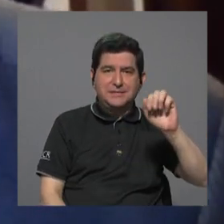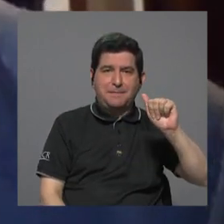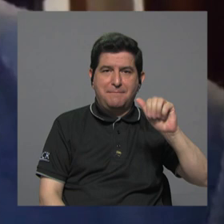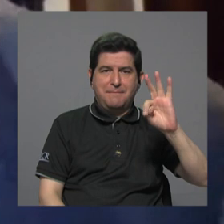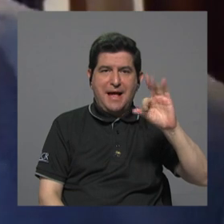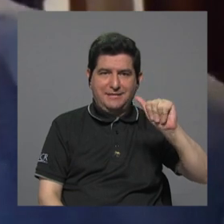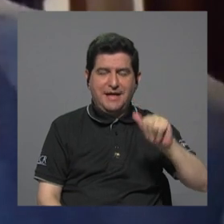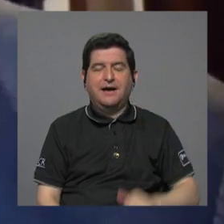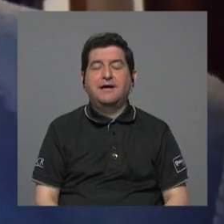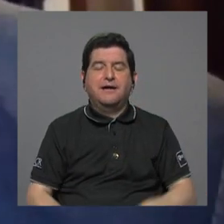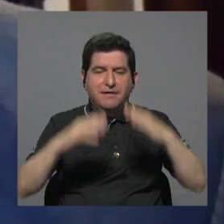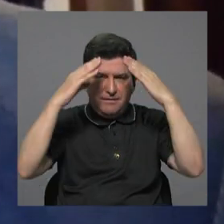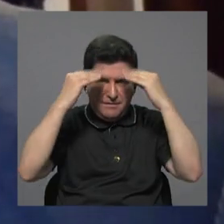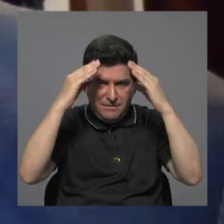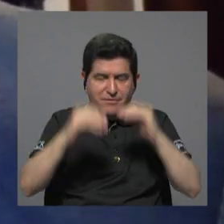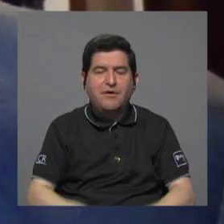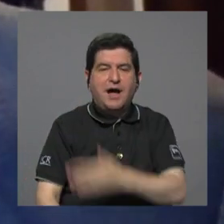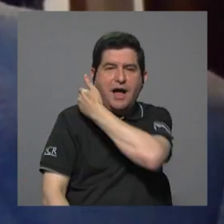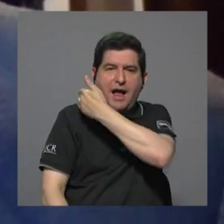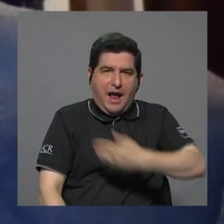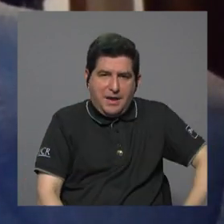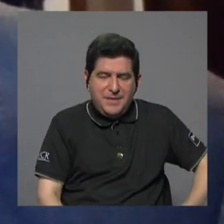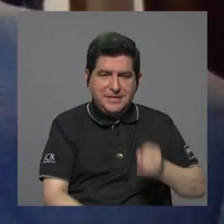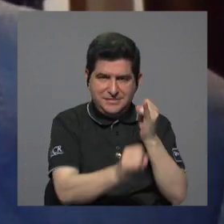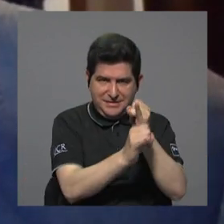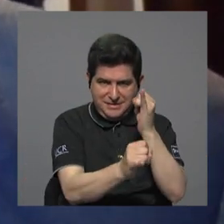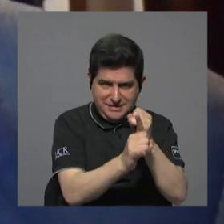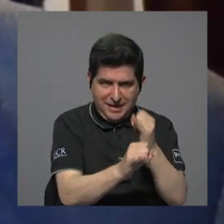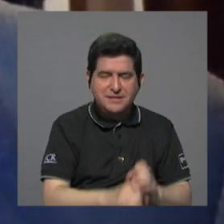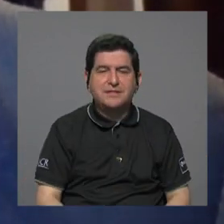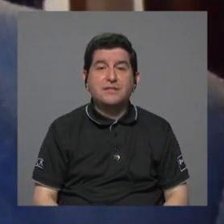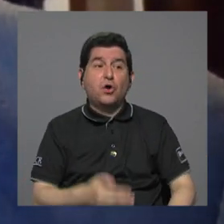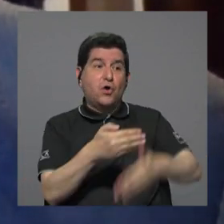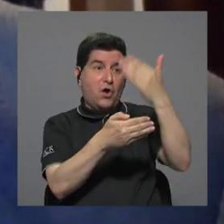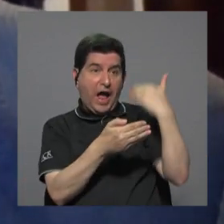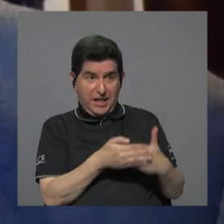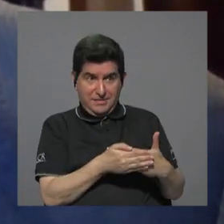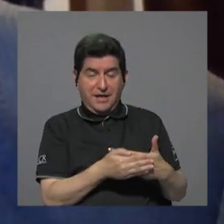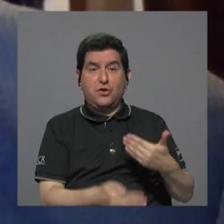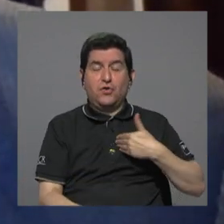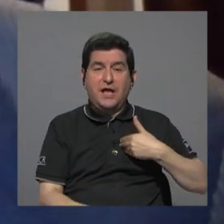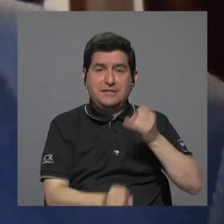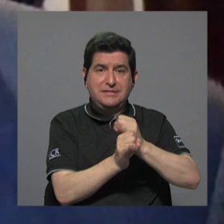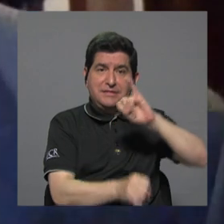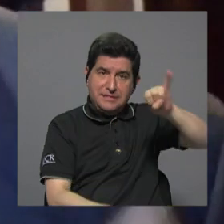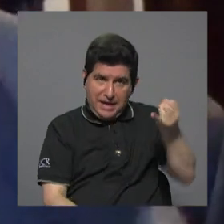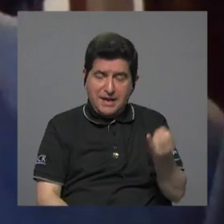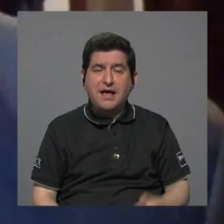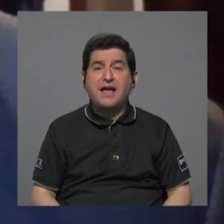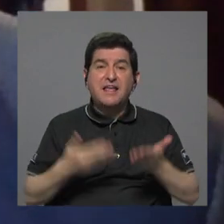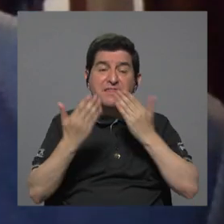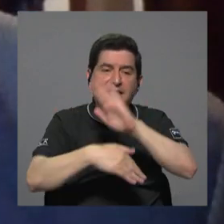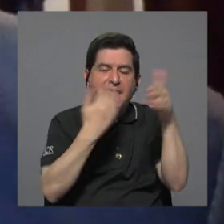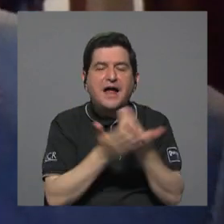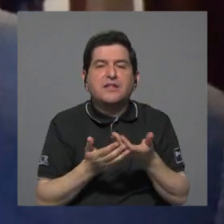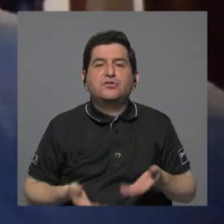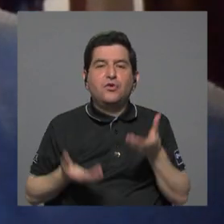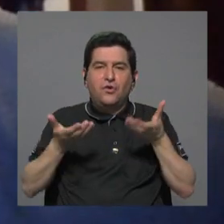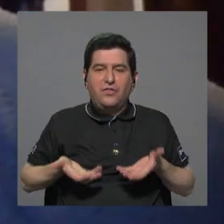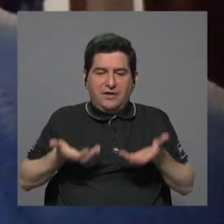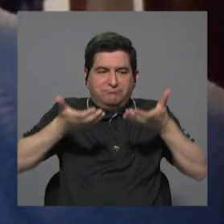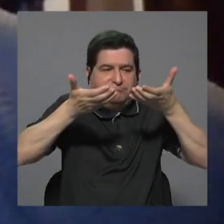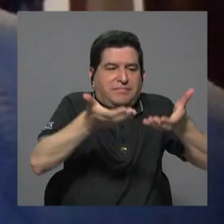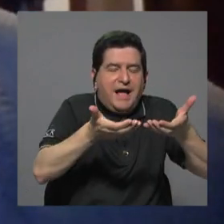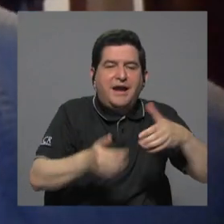le dio instrucciones al presidente ejecutivo anterior que su Javdeba de entregar toda la carga a